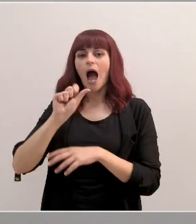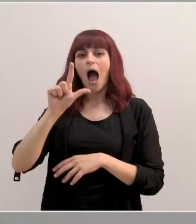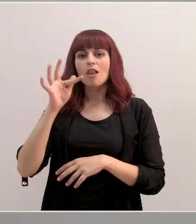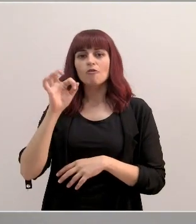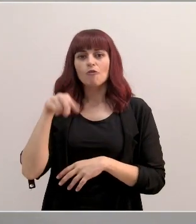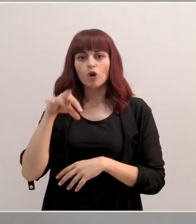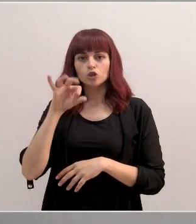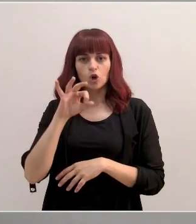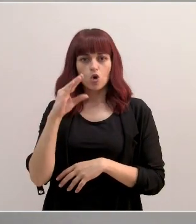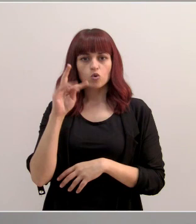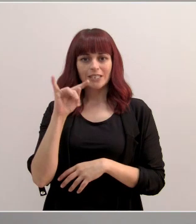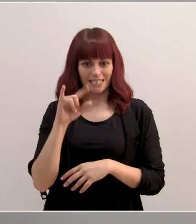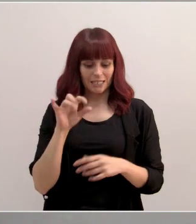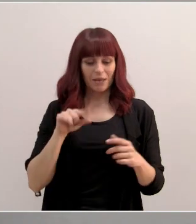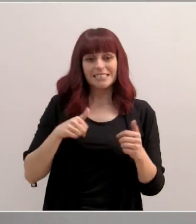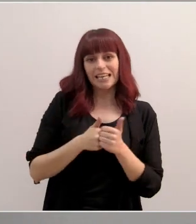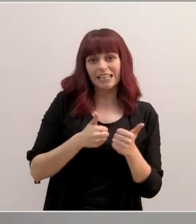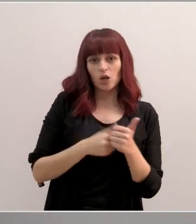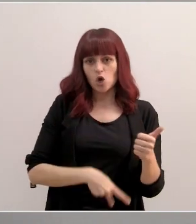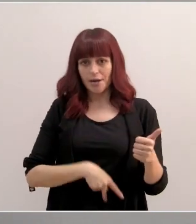Cutillas, y el secretario general de la